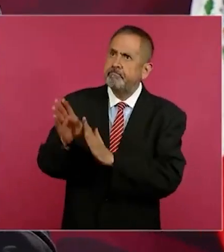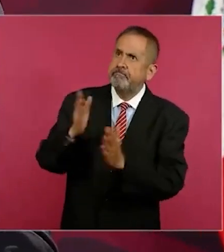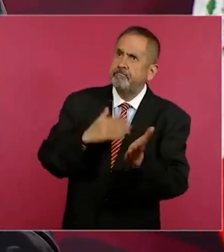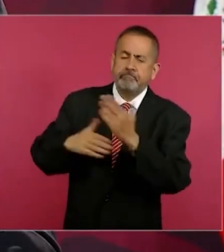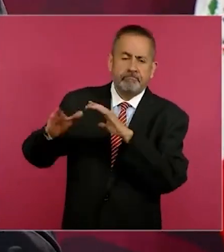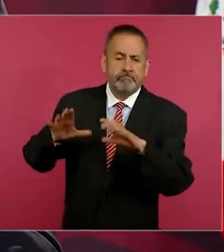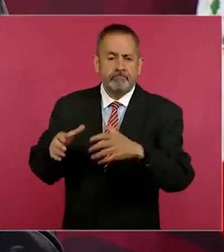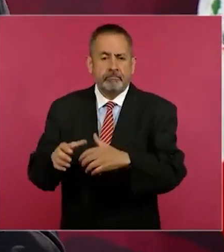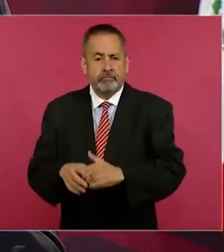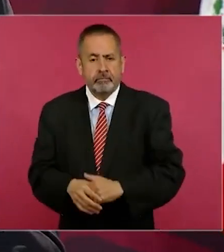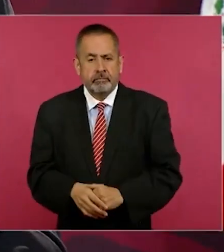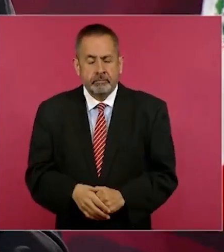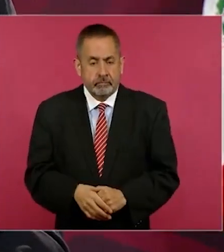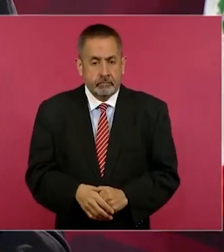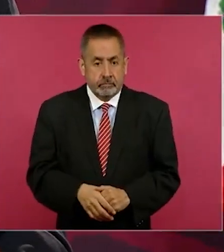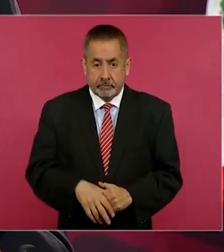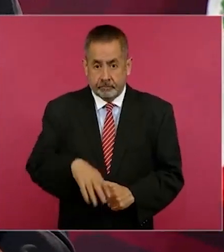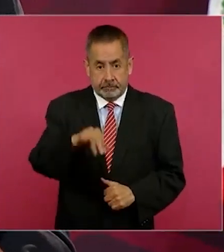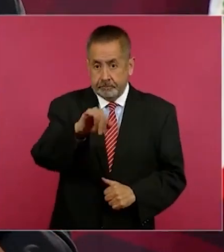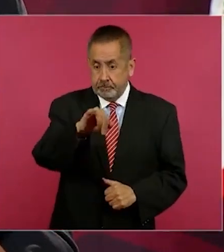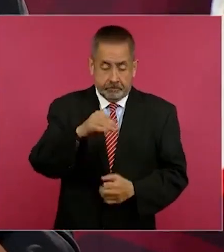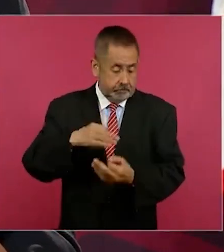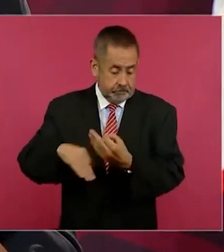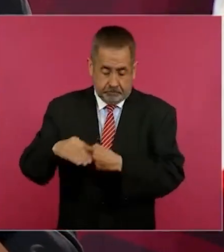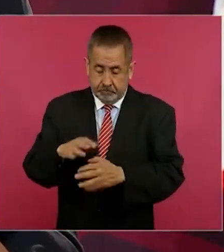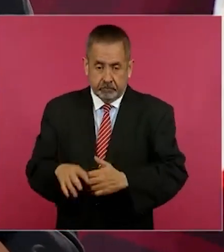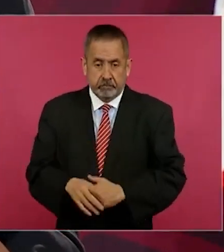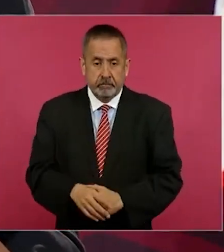Sí, todos. No,